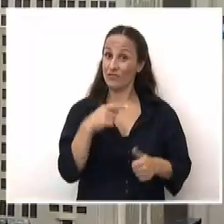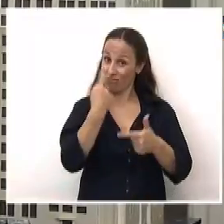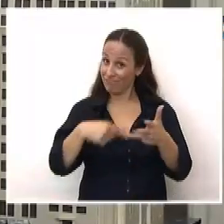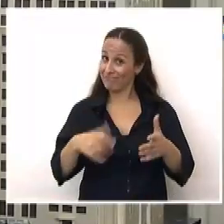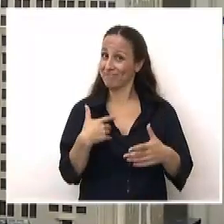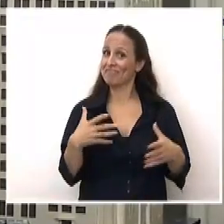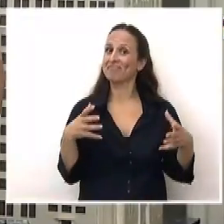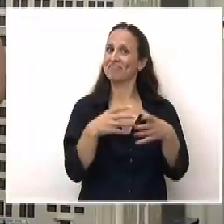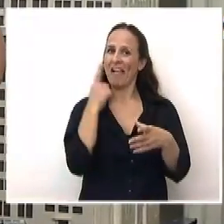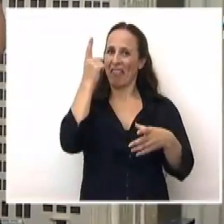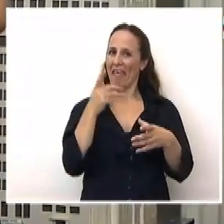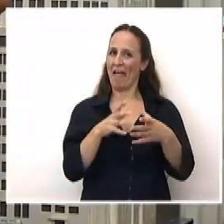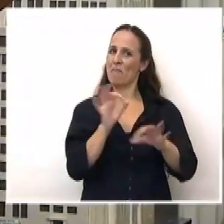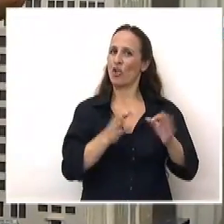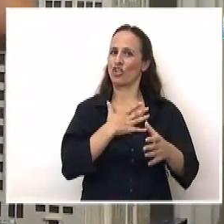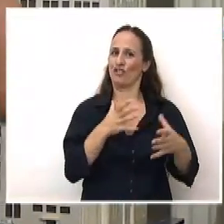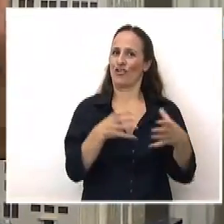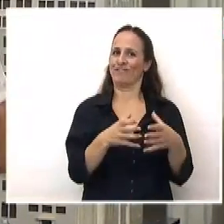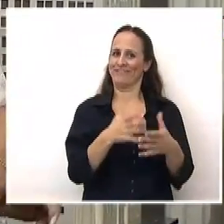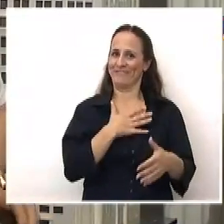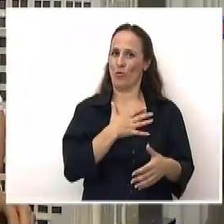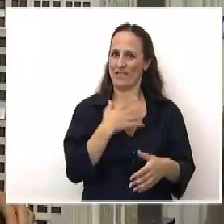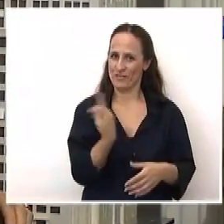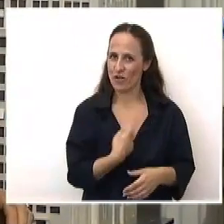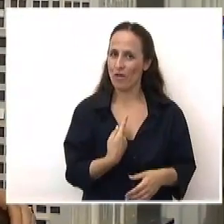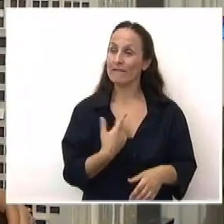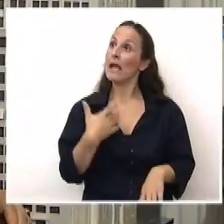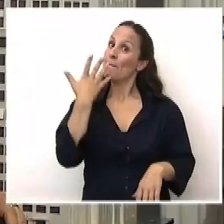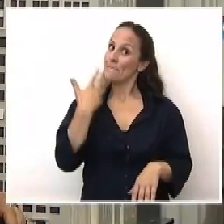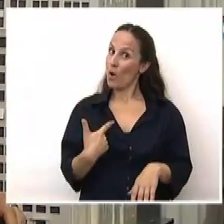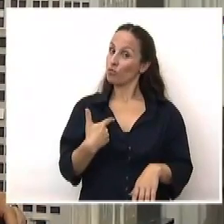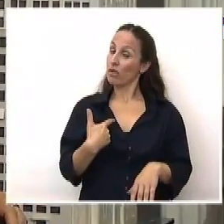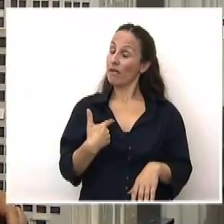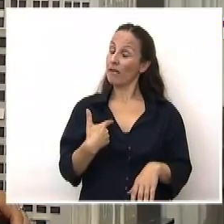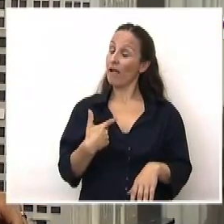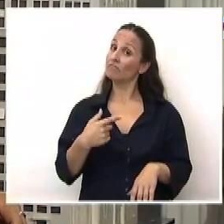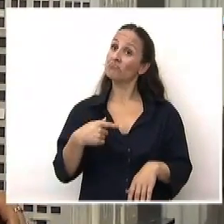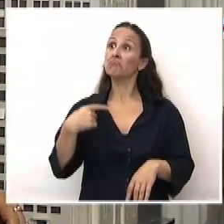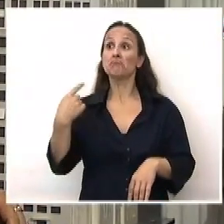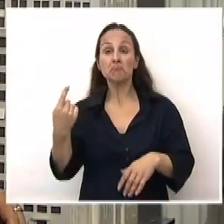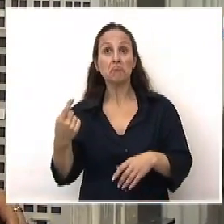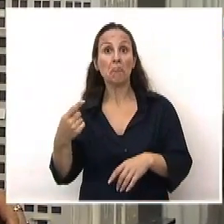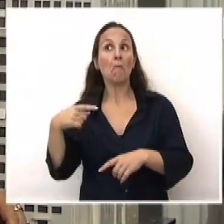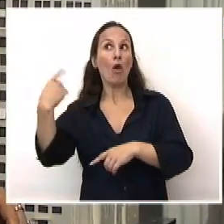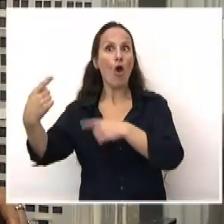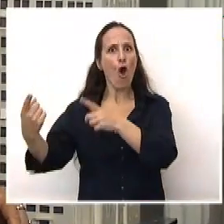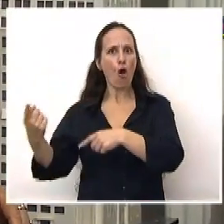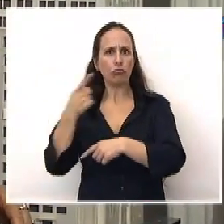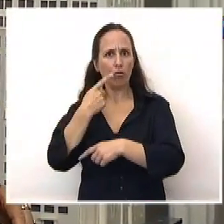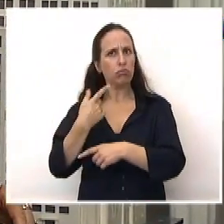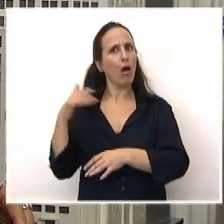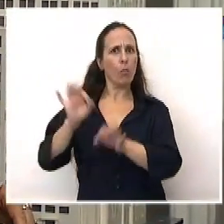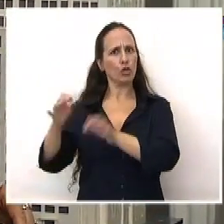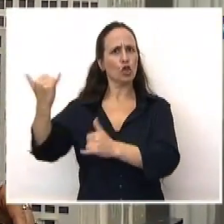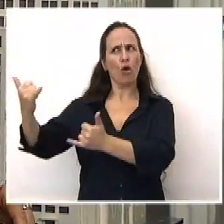Y nos gustaría también que nos explicaran tantos proyectos que dicen que hay, como si el país o la